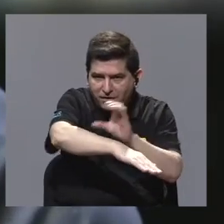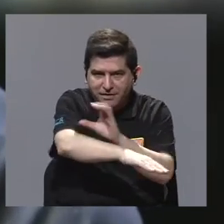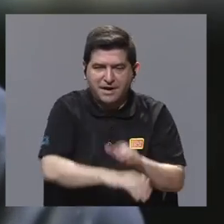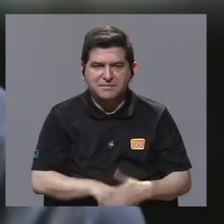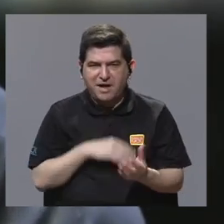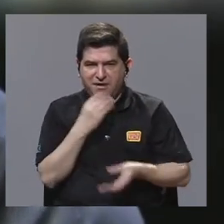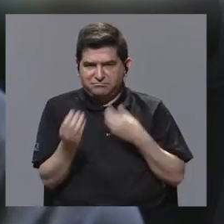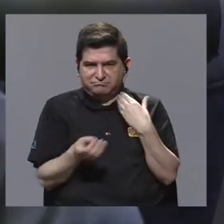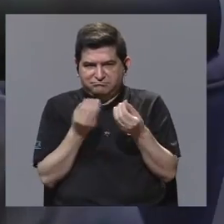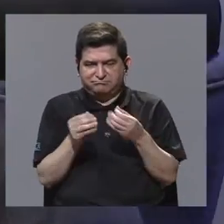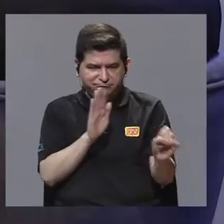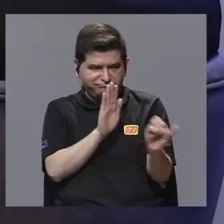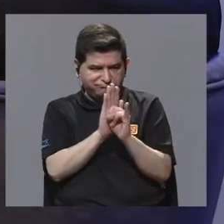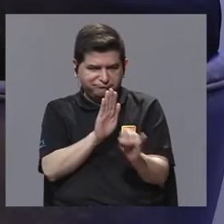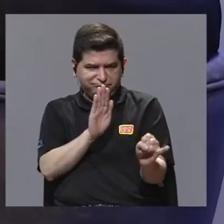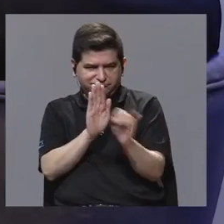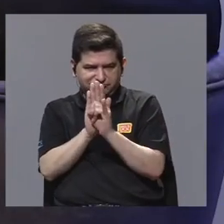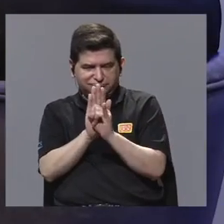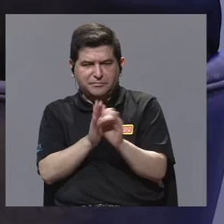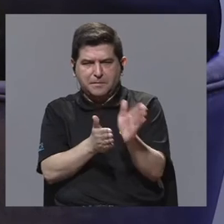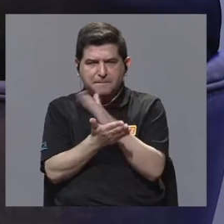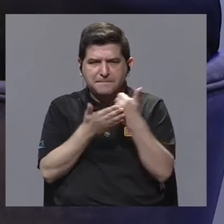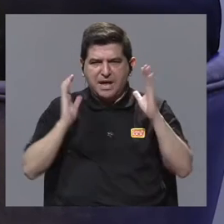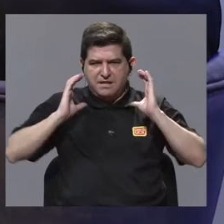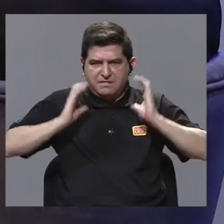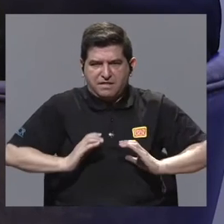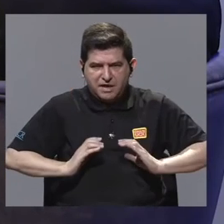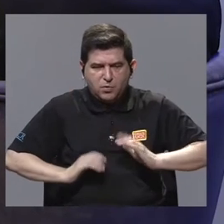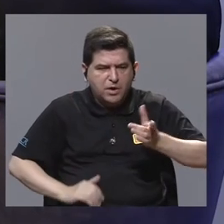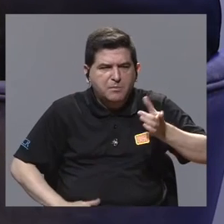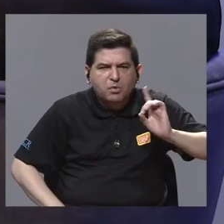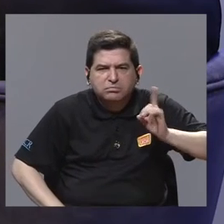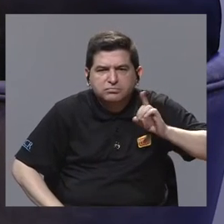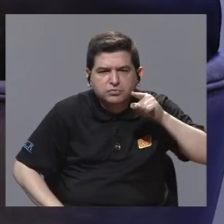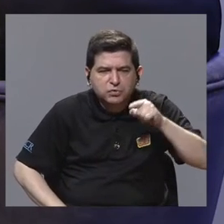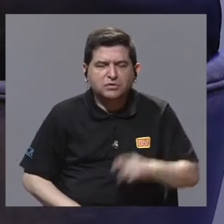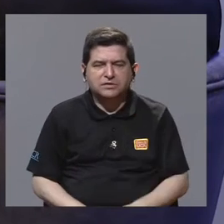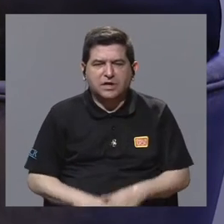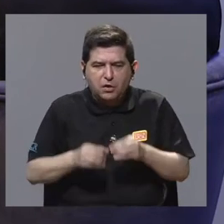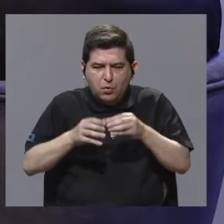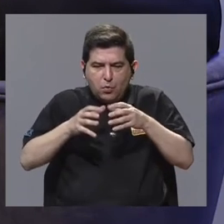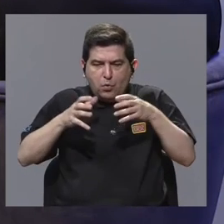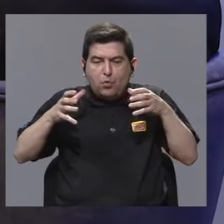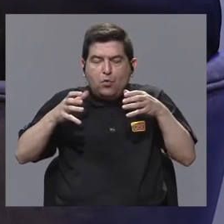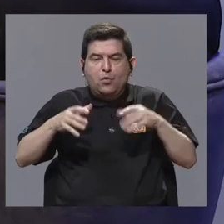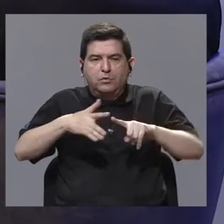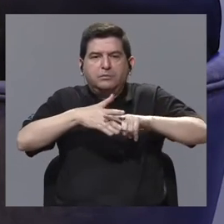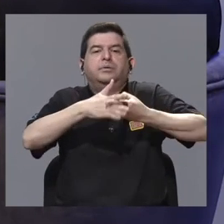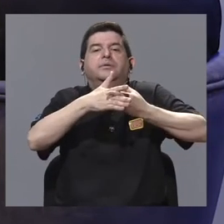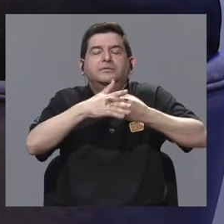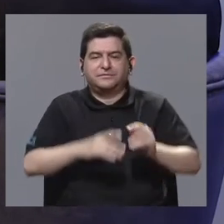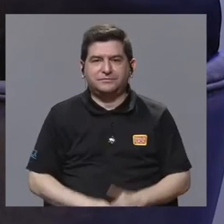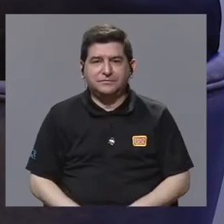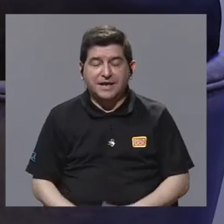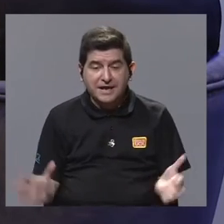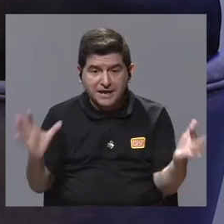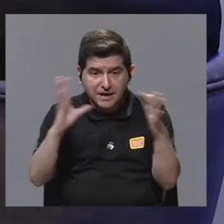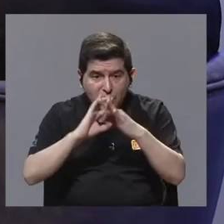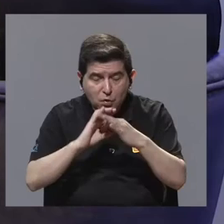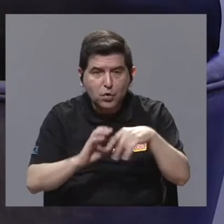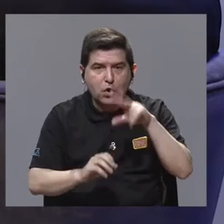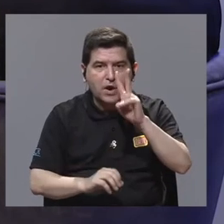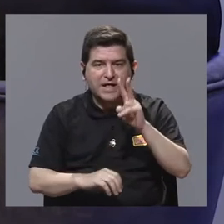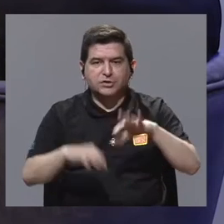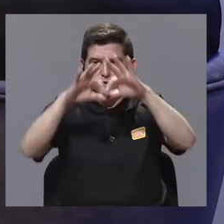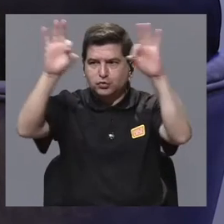lo que se hace es identificar de qué parte del cuerpo viene esa radiación y